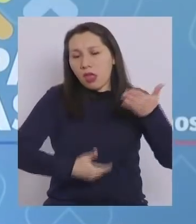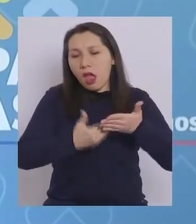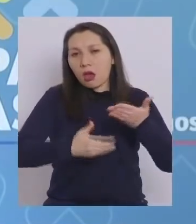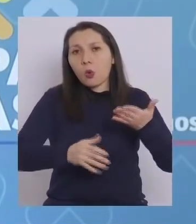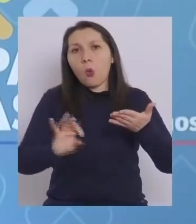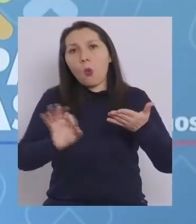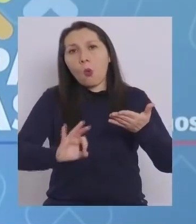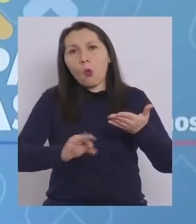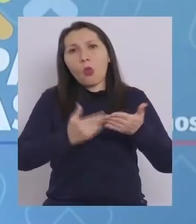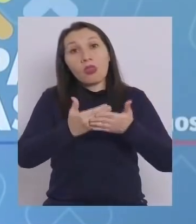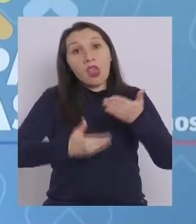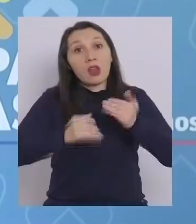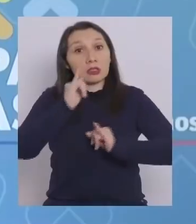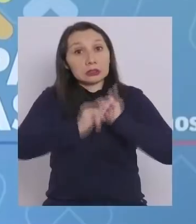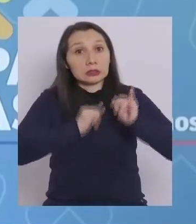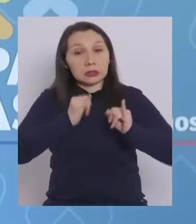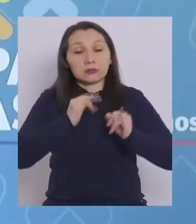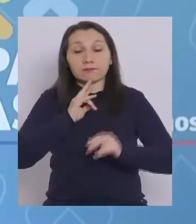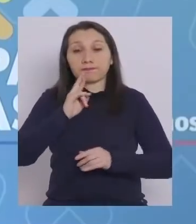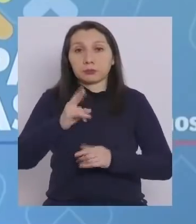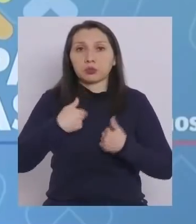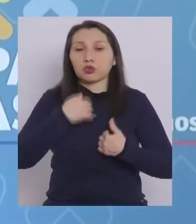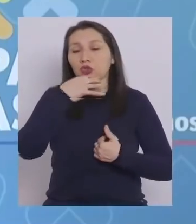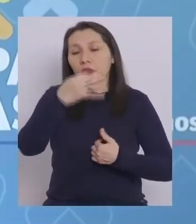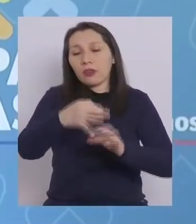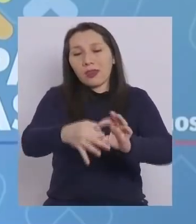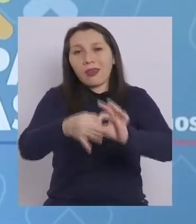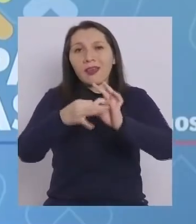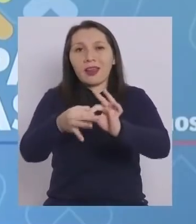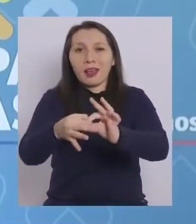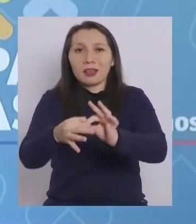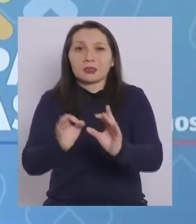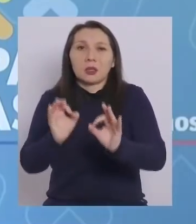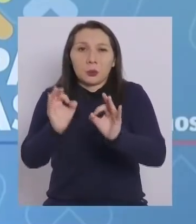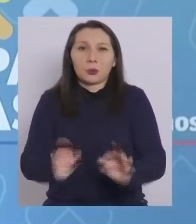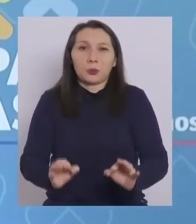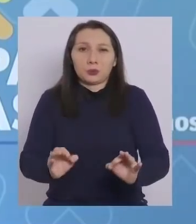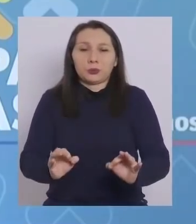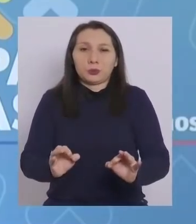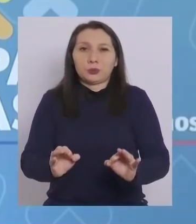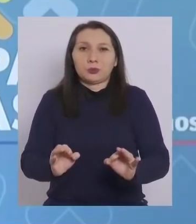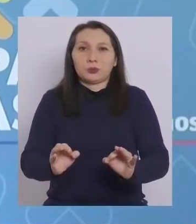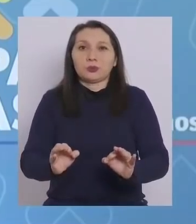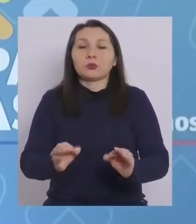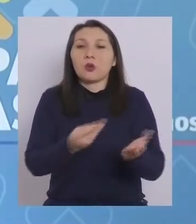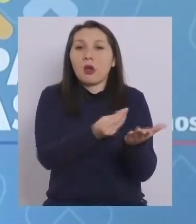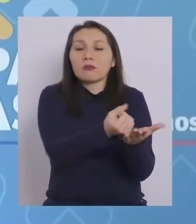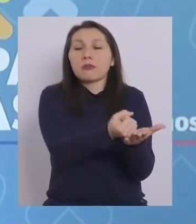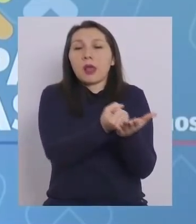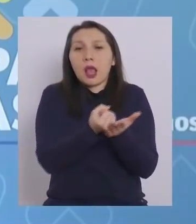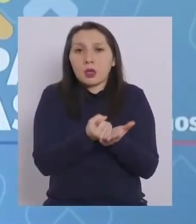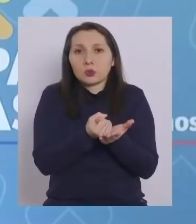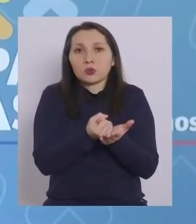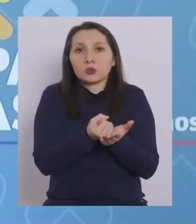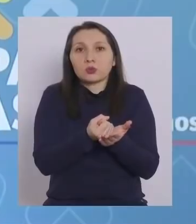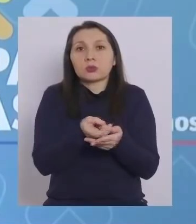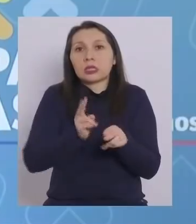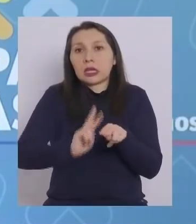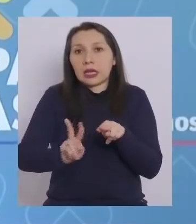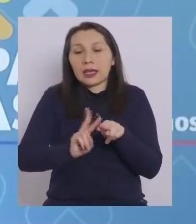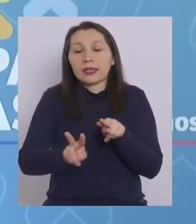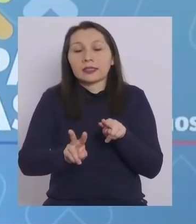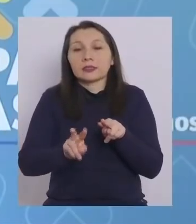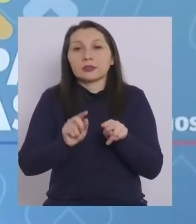un diario electrónico es que agradecía justamente la contribución que ha hecho el